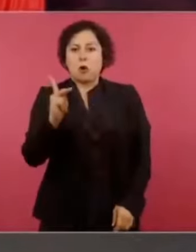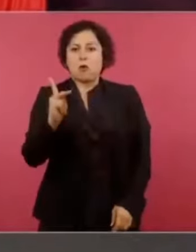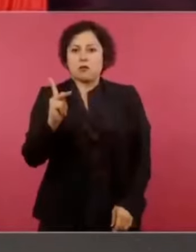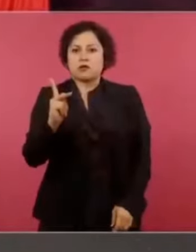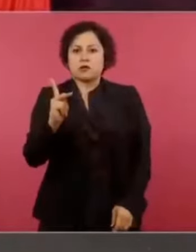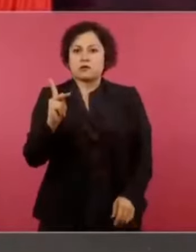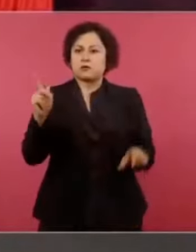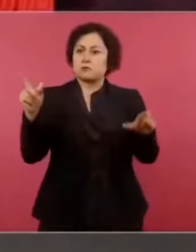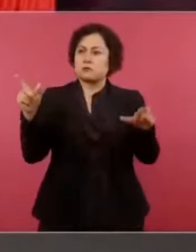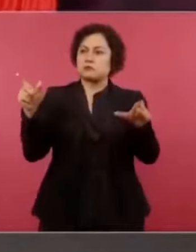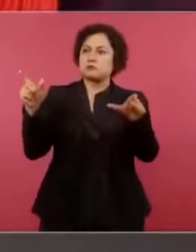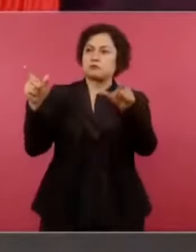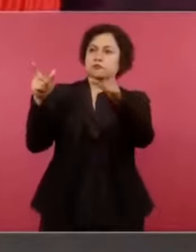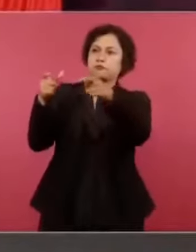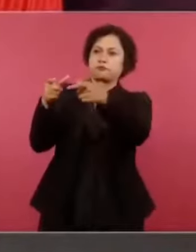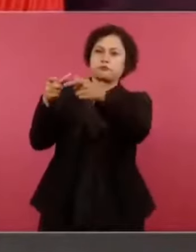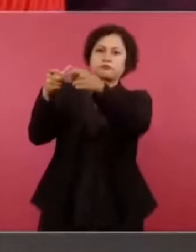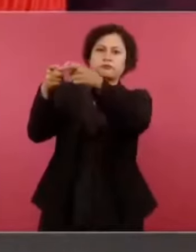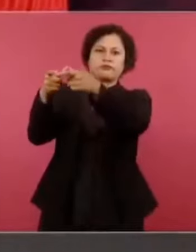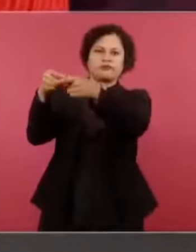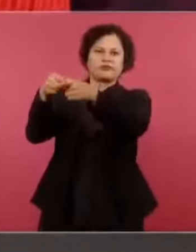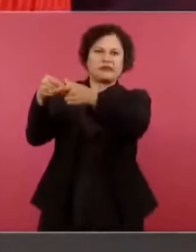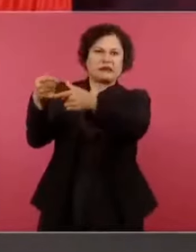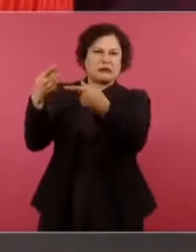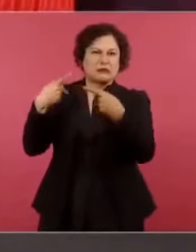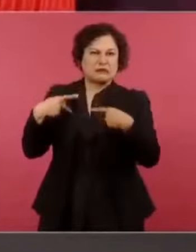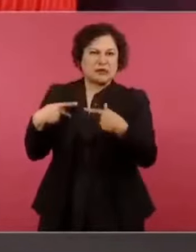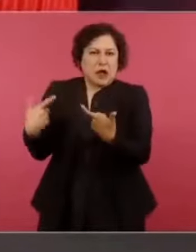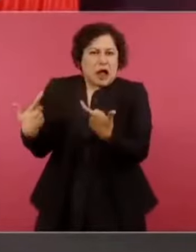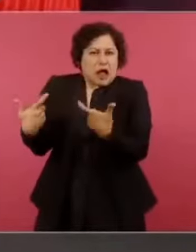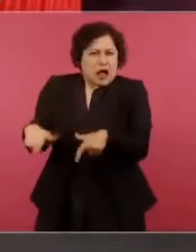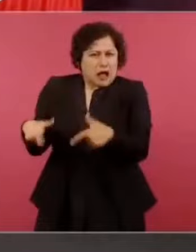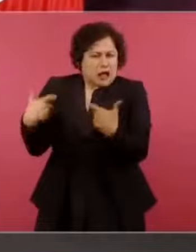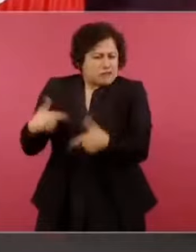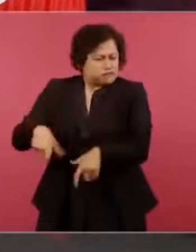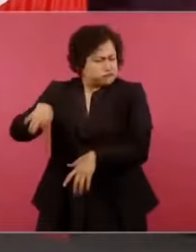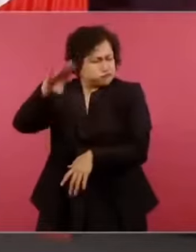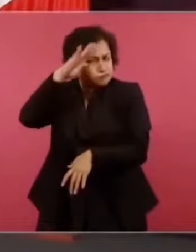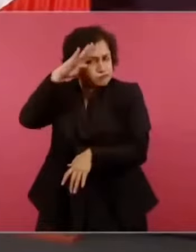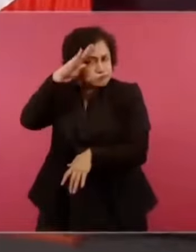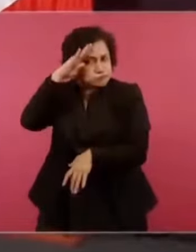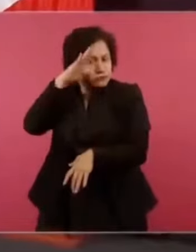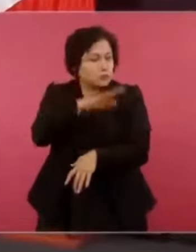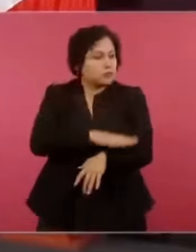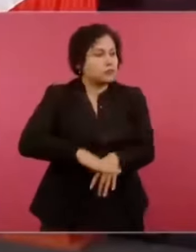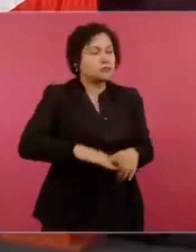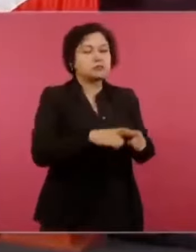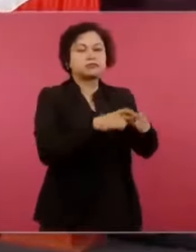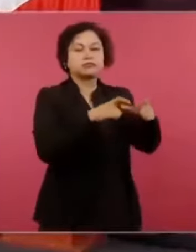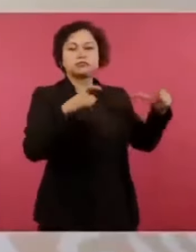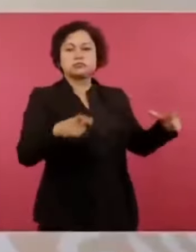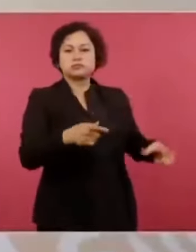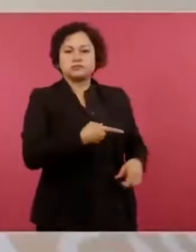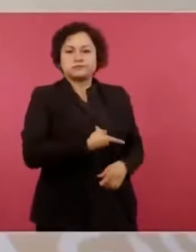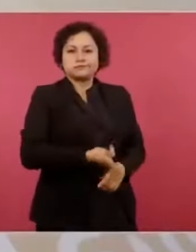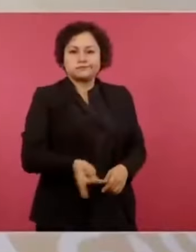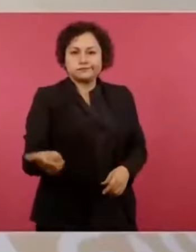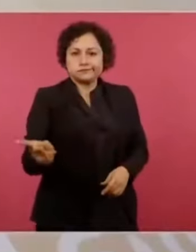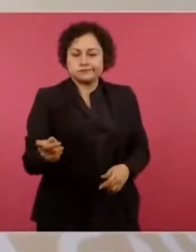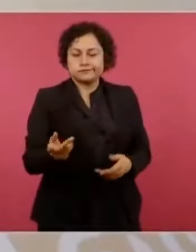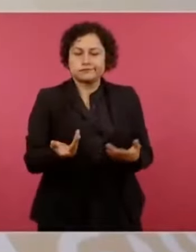Pero se veía normal que